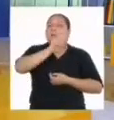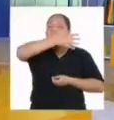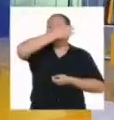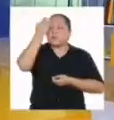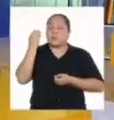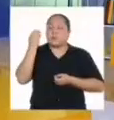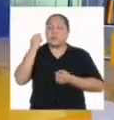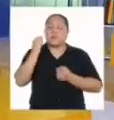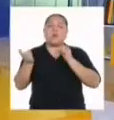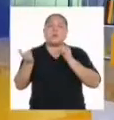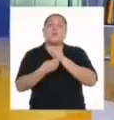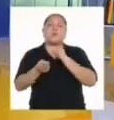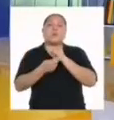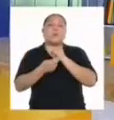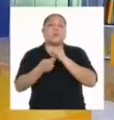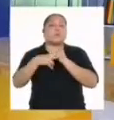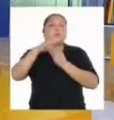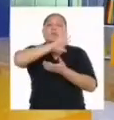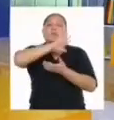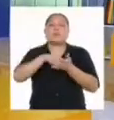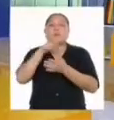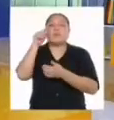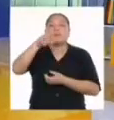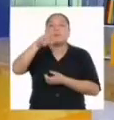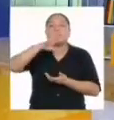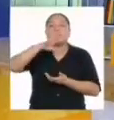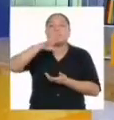se olviden de registrar todo lo aprendido... ...en...